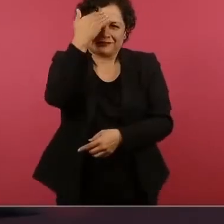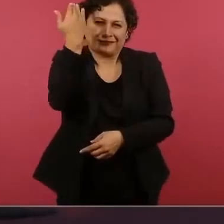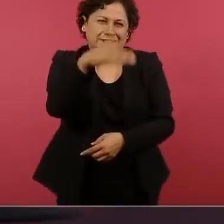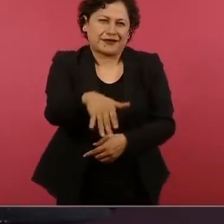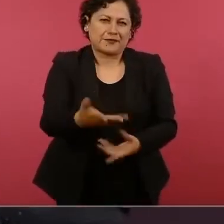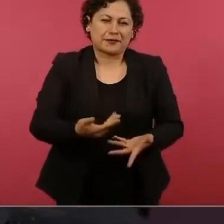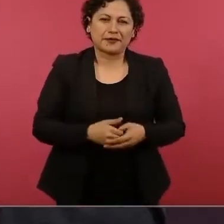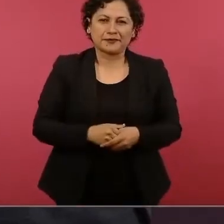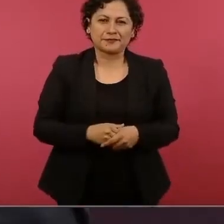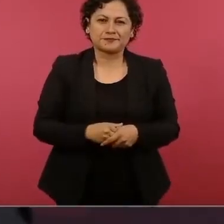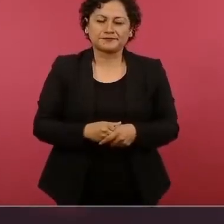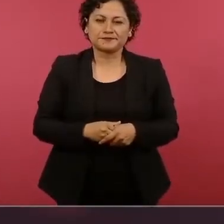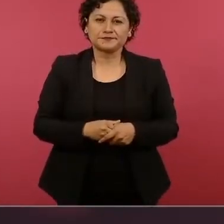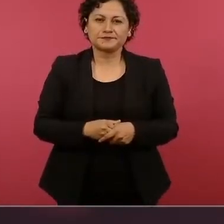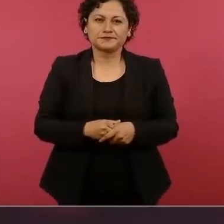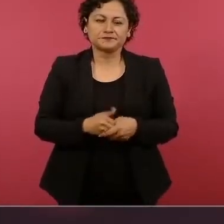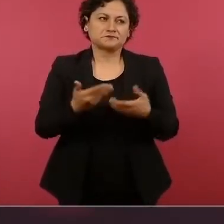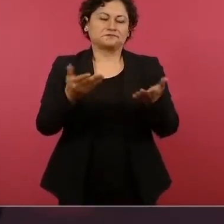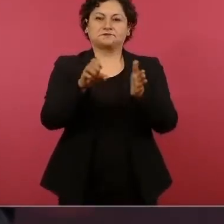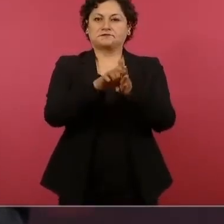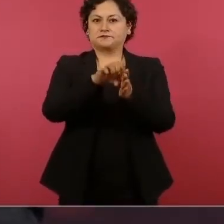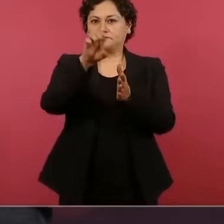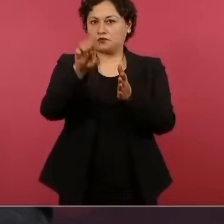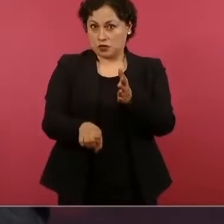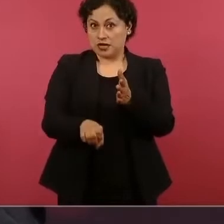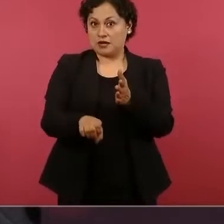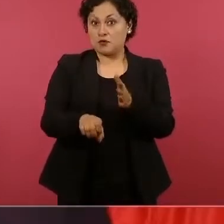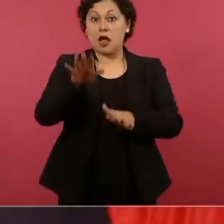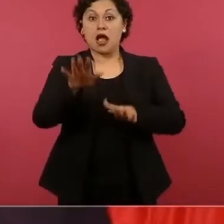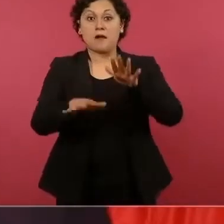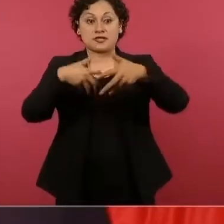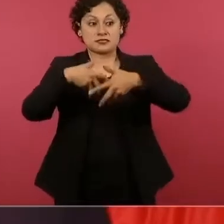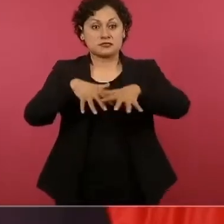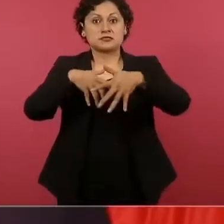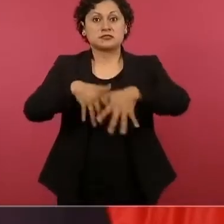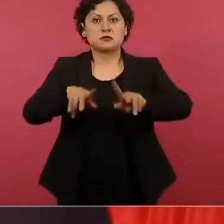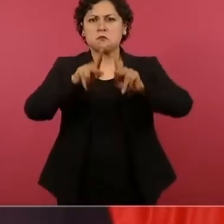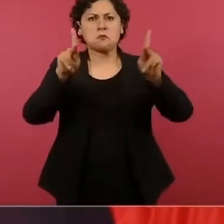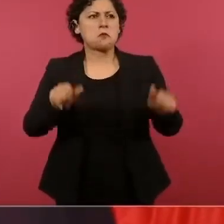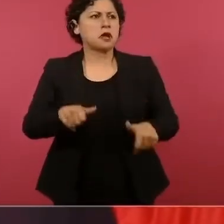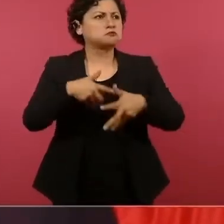hay provocaciones, hay infiltrados,